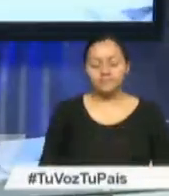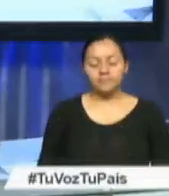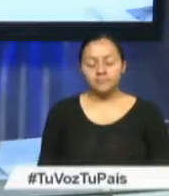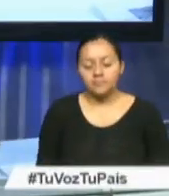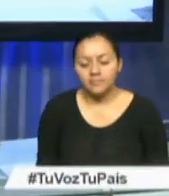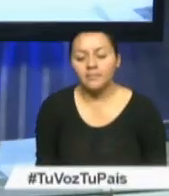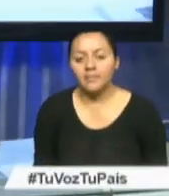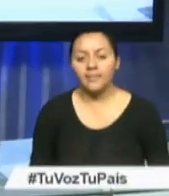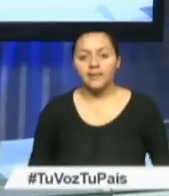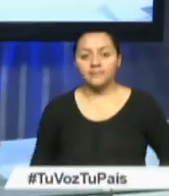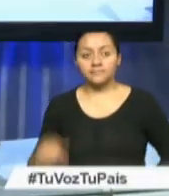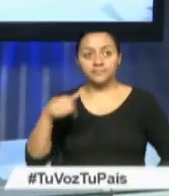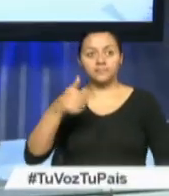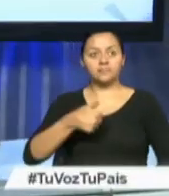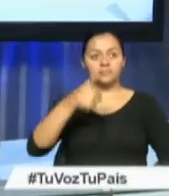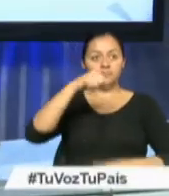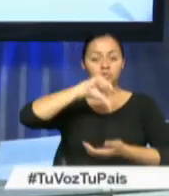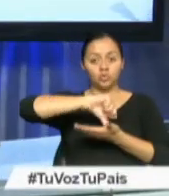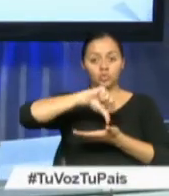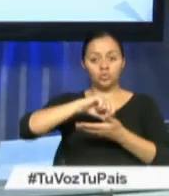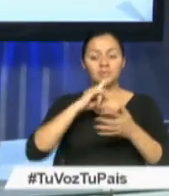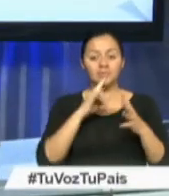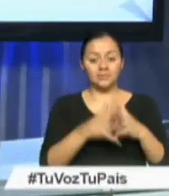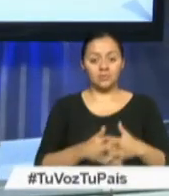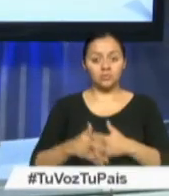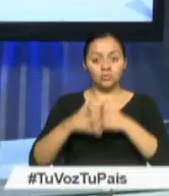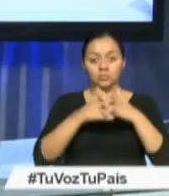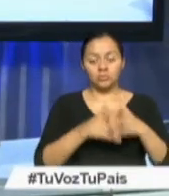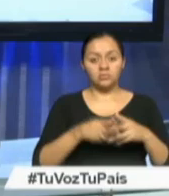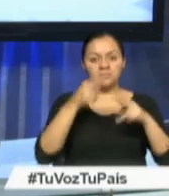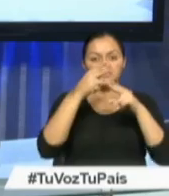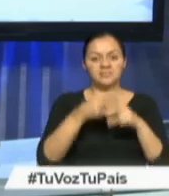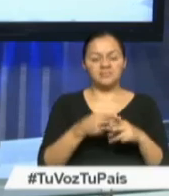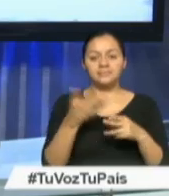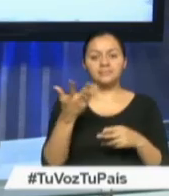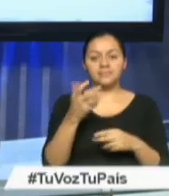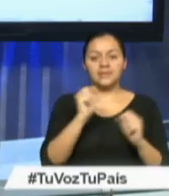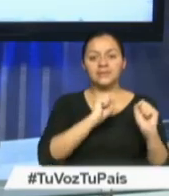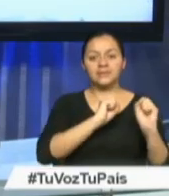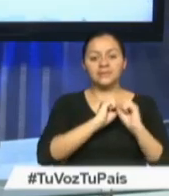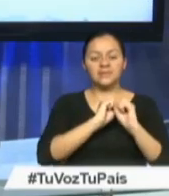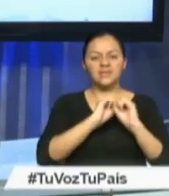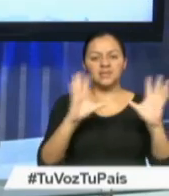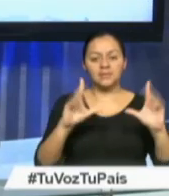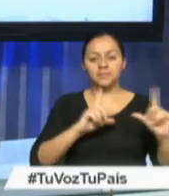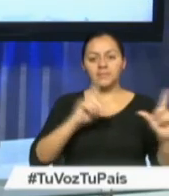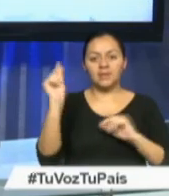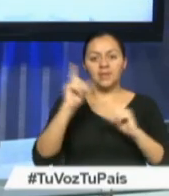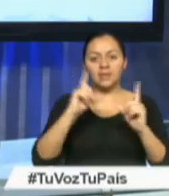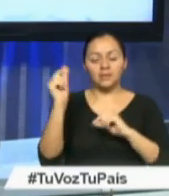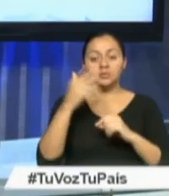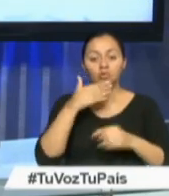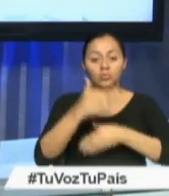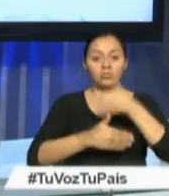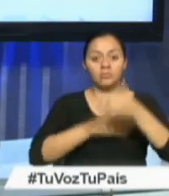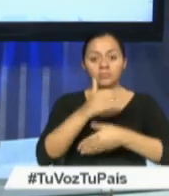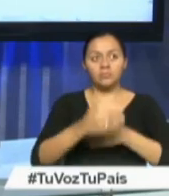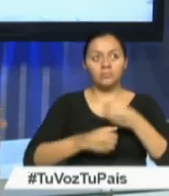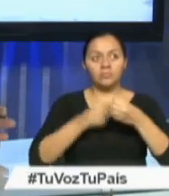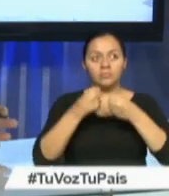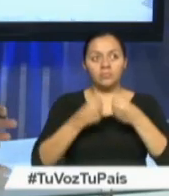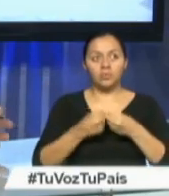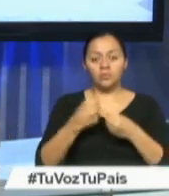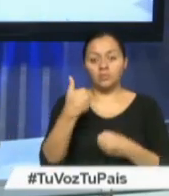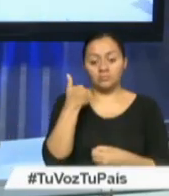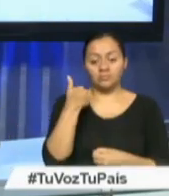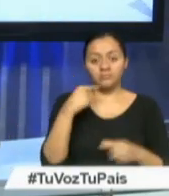En las principales ciudades de Estados Unidos Se vivió la denominada Jornada sin inmigrantes Un movimiento que busca demostrar El poder que